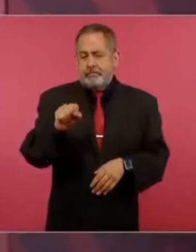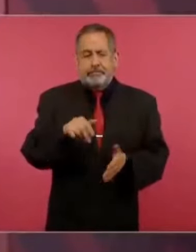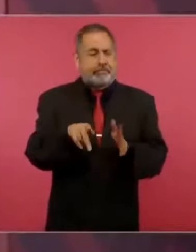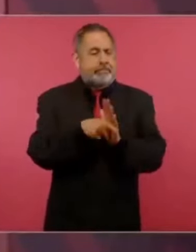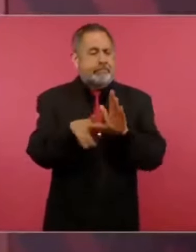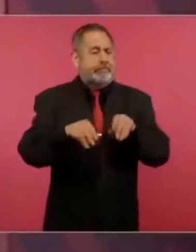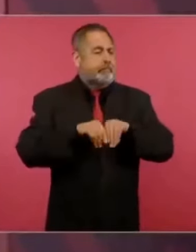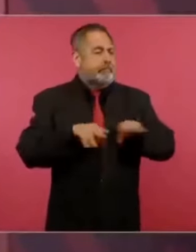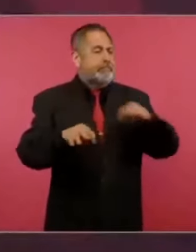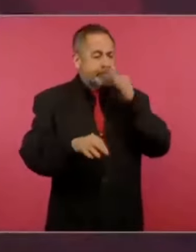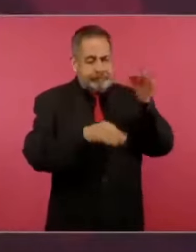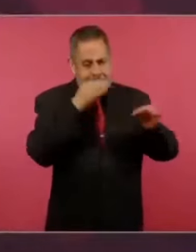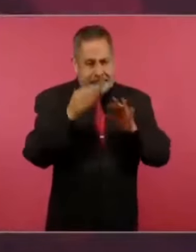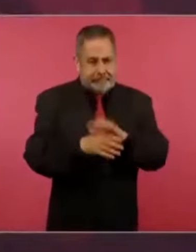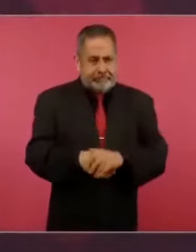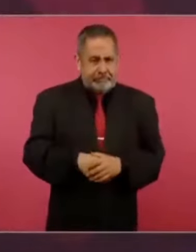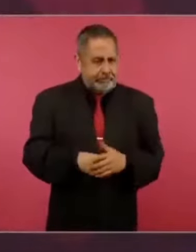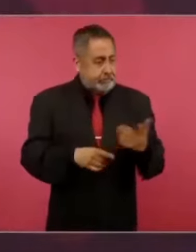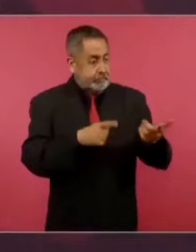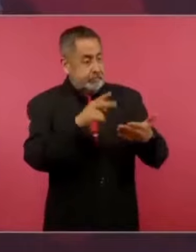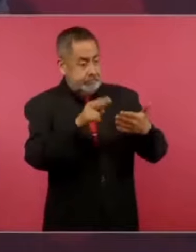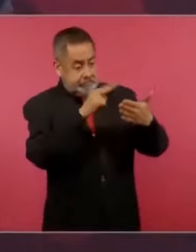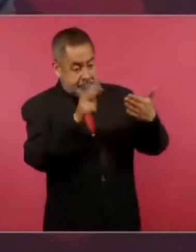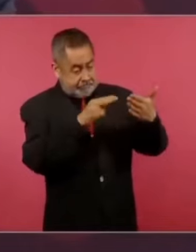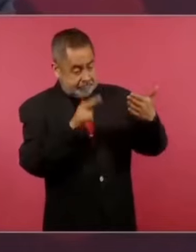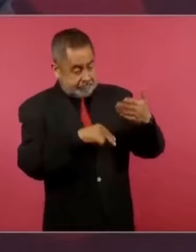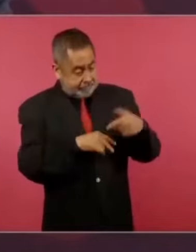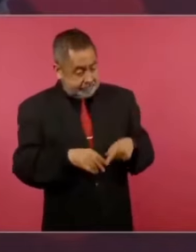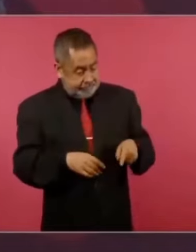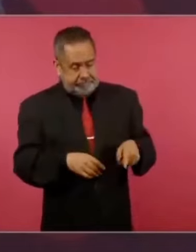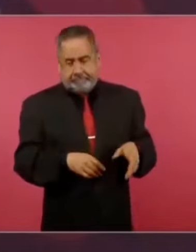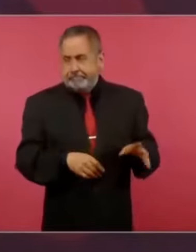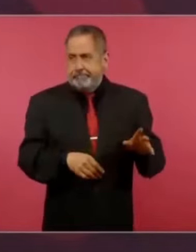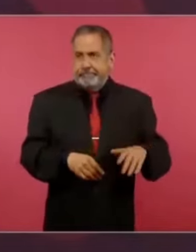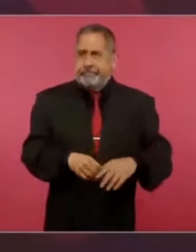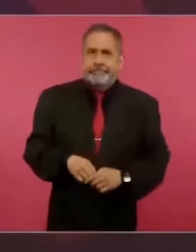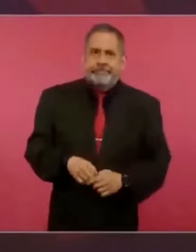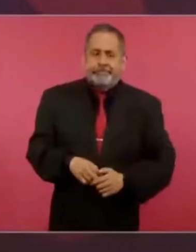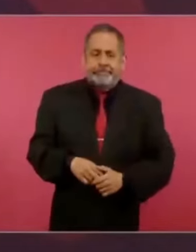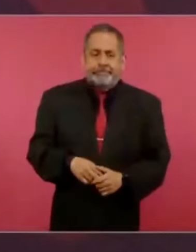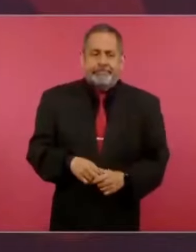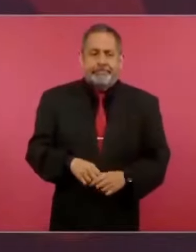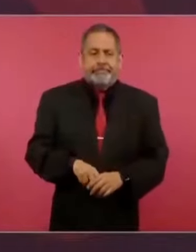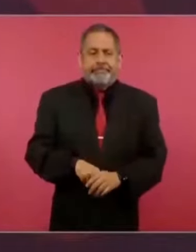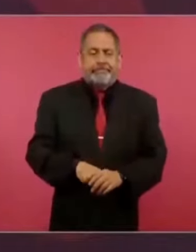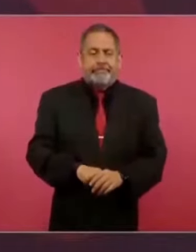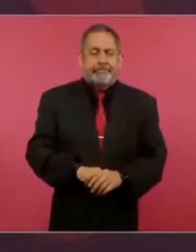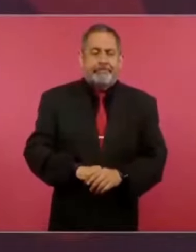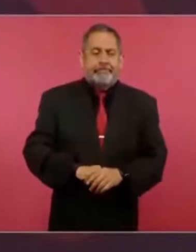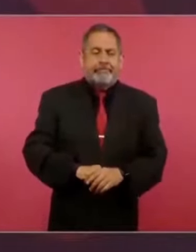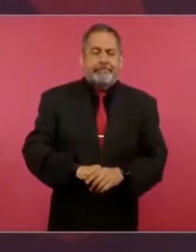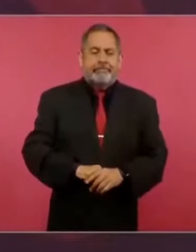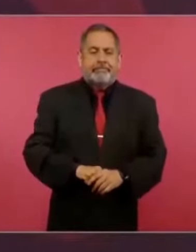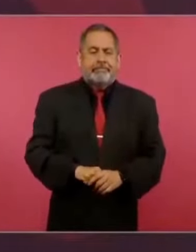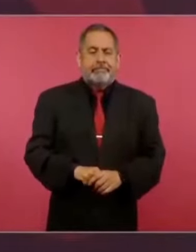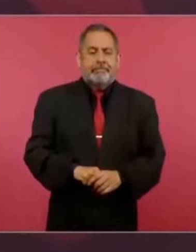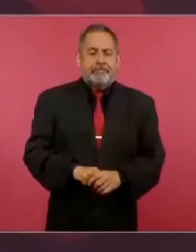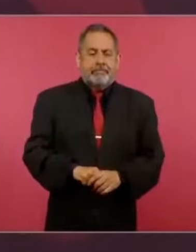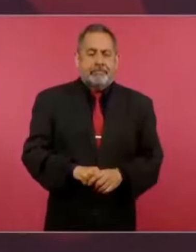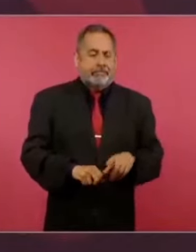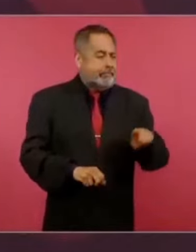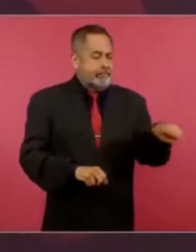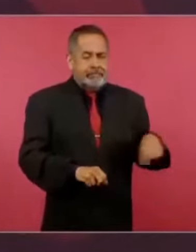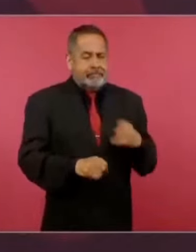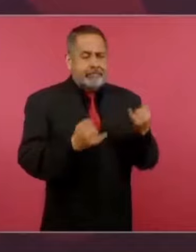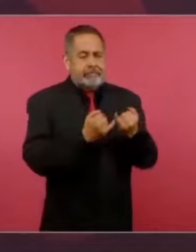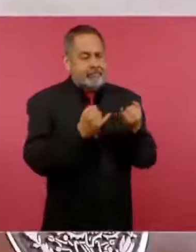que también los abajo firmantes se fueron, igual que